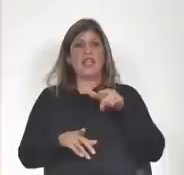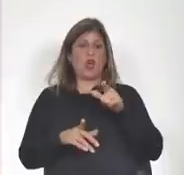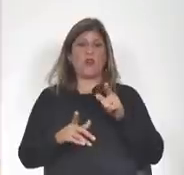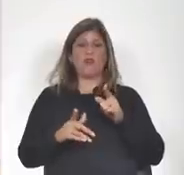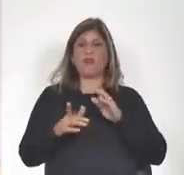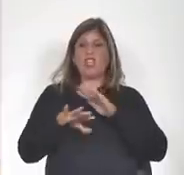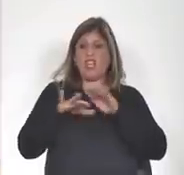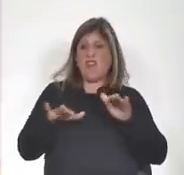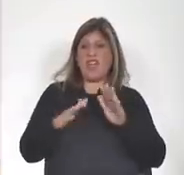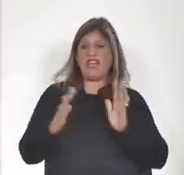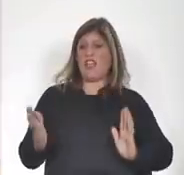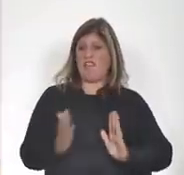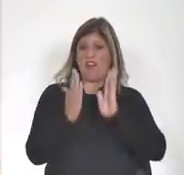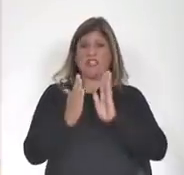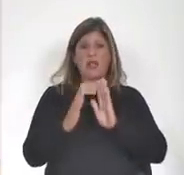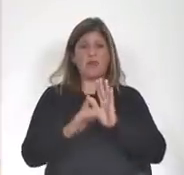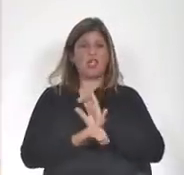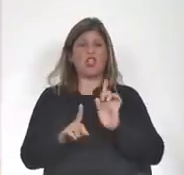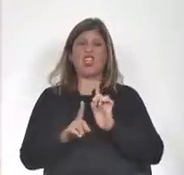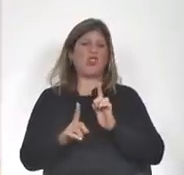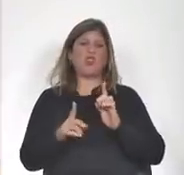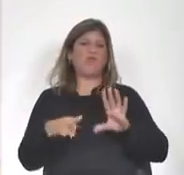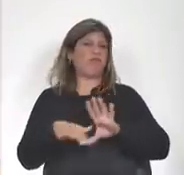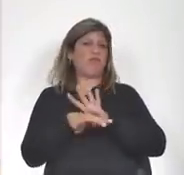confrontación que no son acordes con lo que se dice.